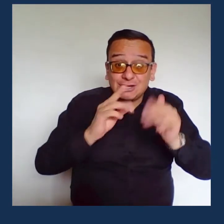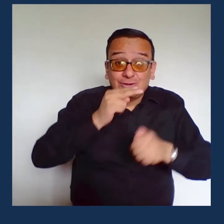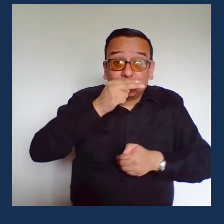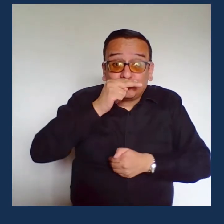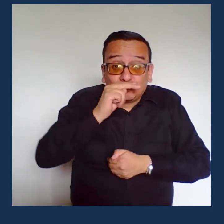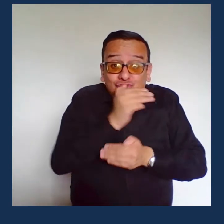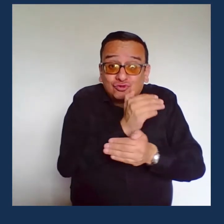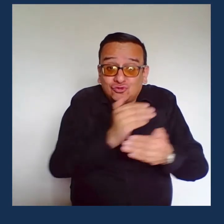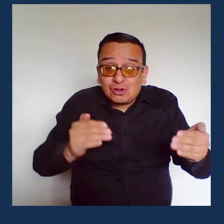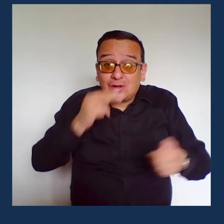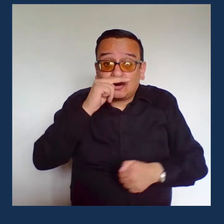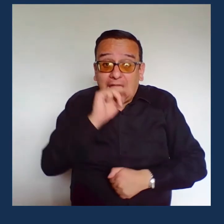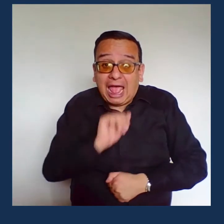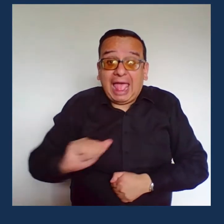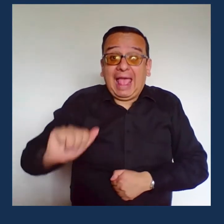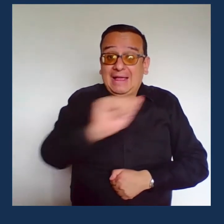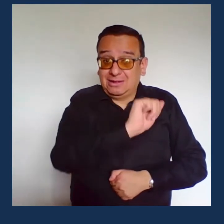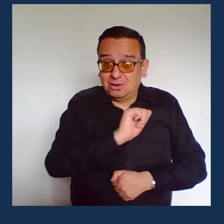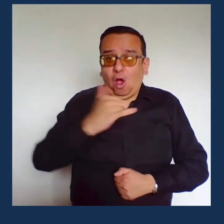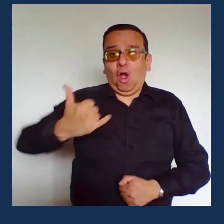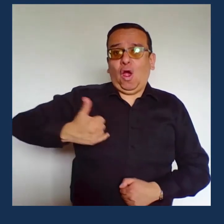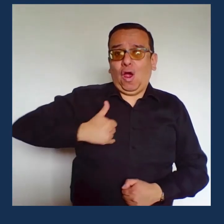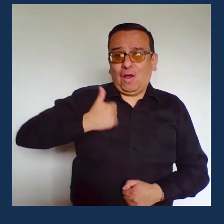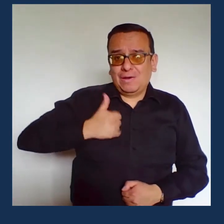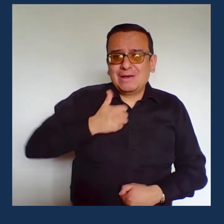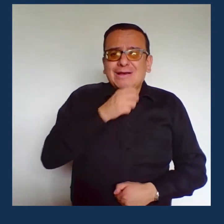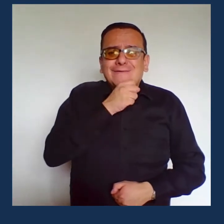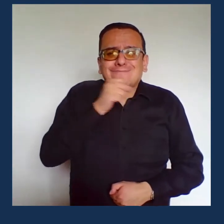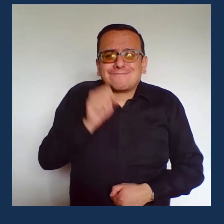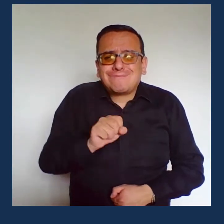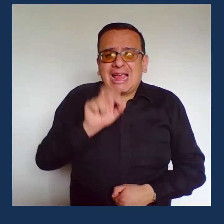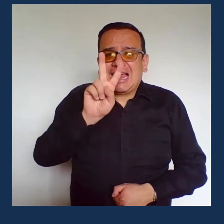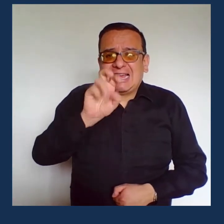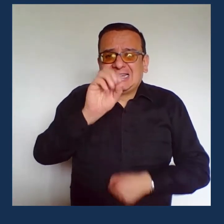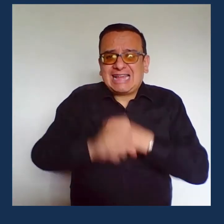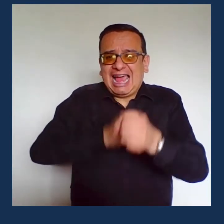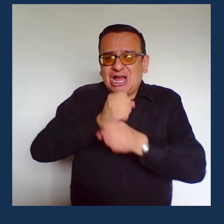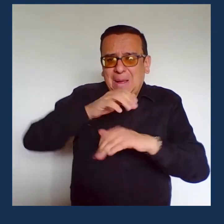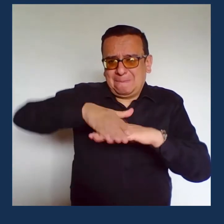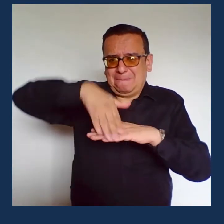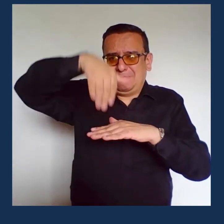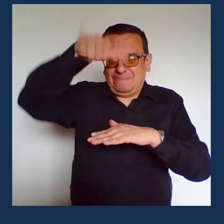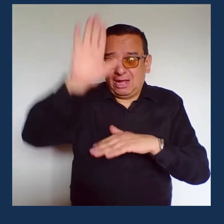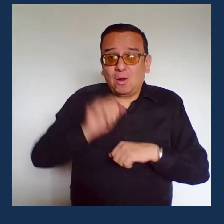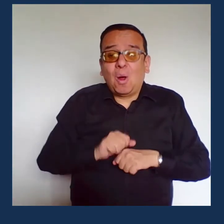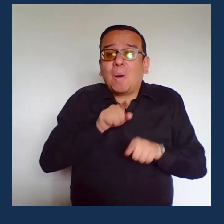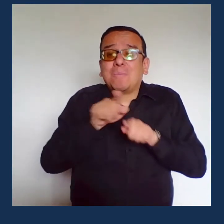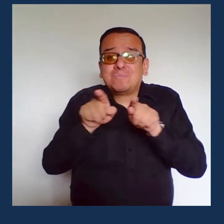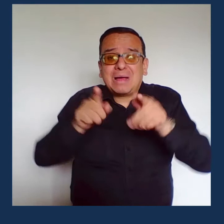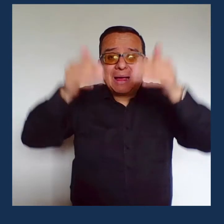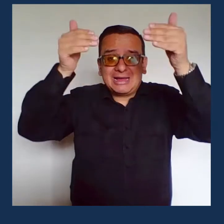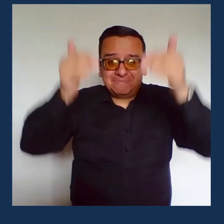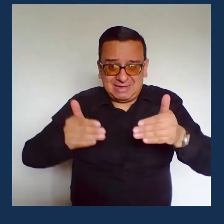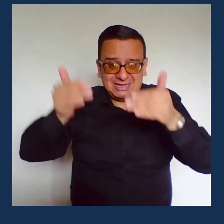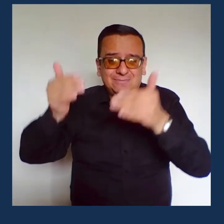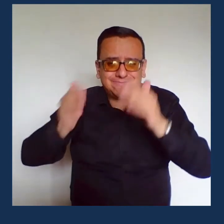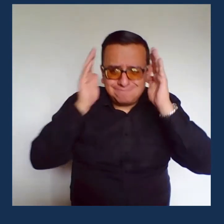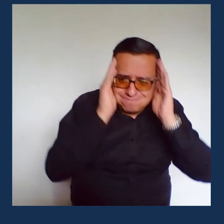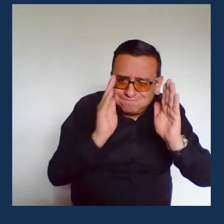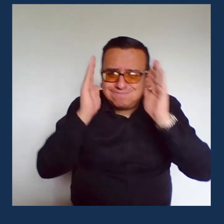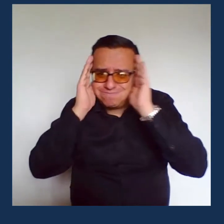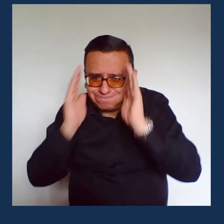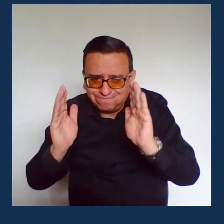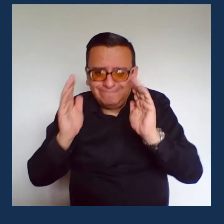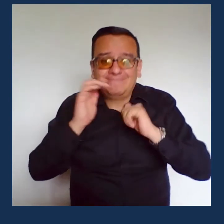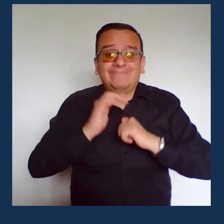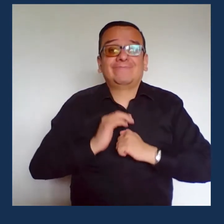Atención a niños Niñas y adolescentes Adultos mayores de 70 años y personas con discapacidad